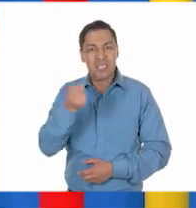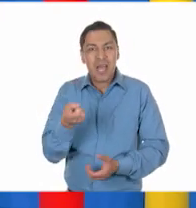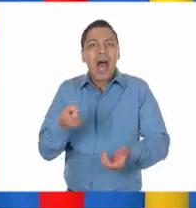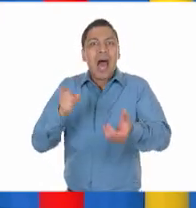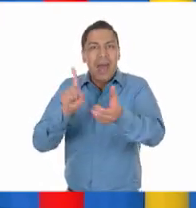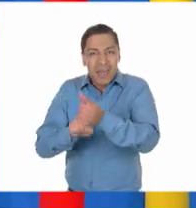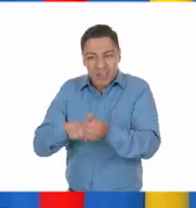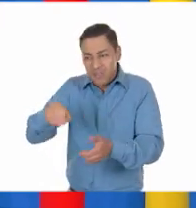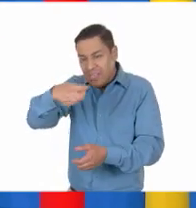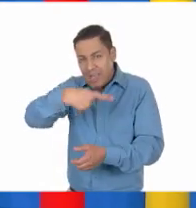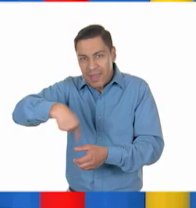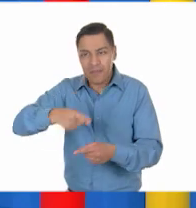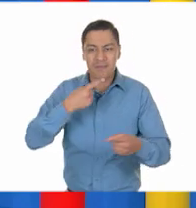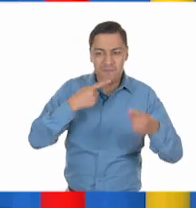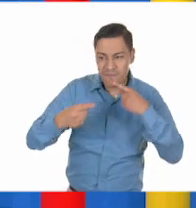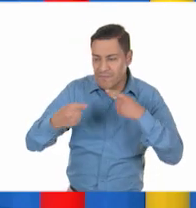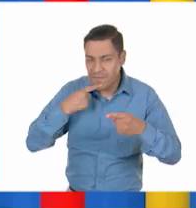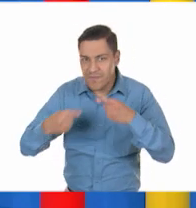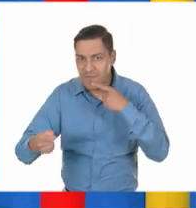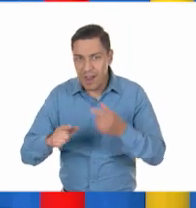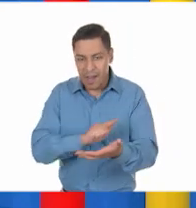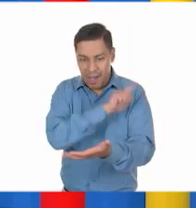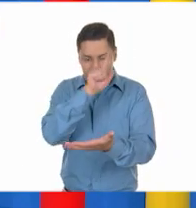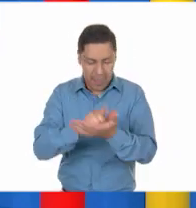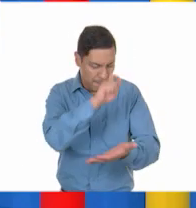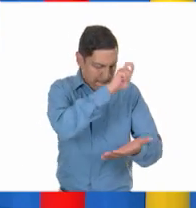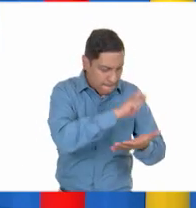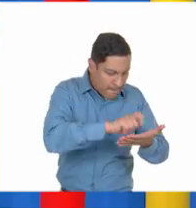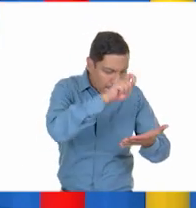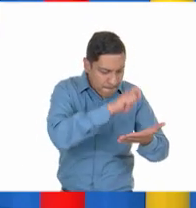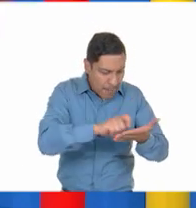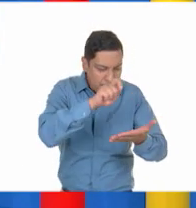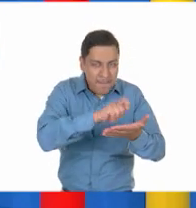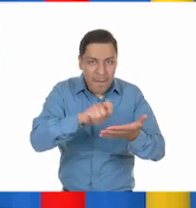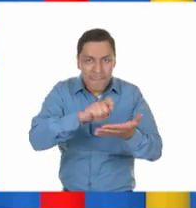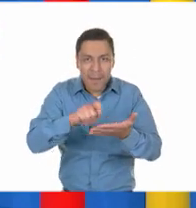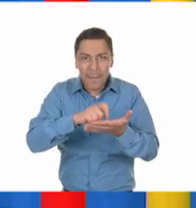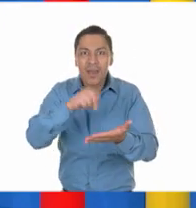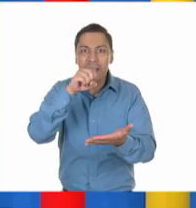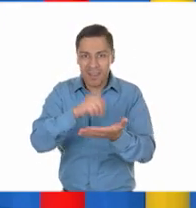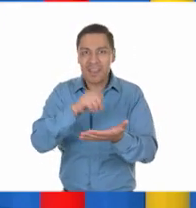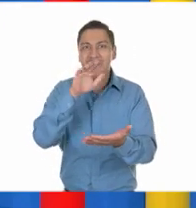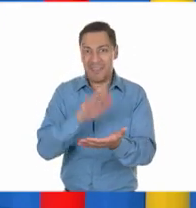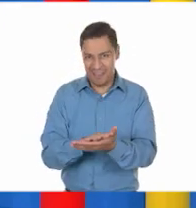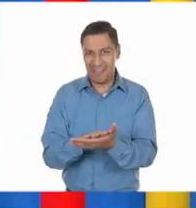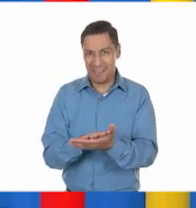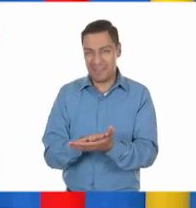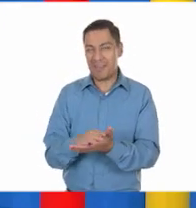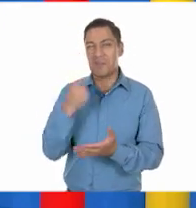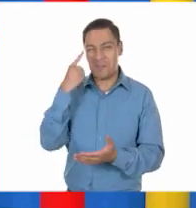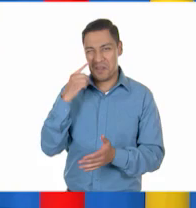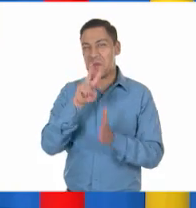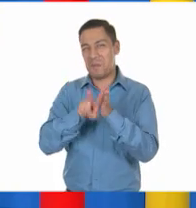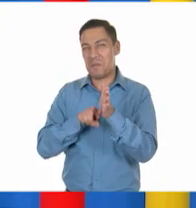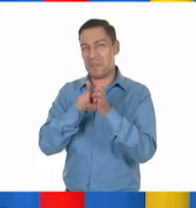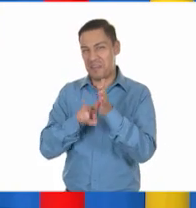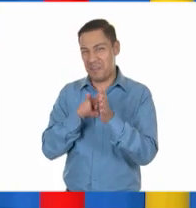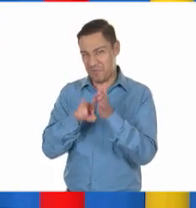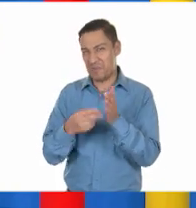una nueva constitución, y esto fue lo que pasó en México. ¿Qué les parece si vemos un video sobre el congreso constituyente de 1917?